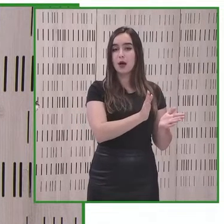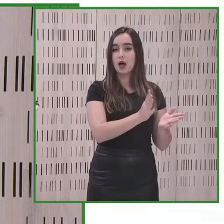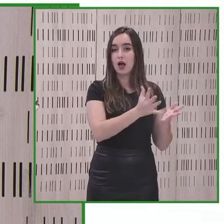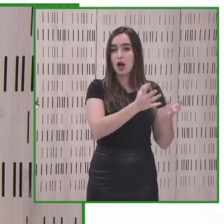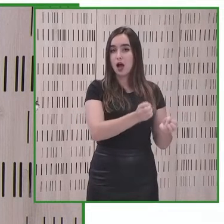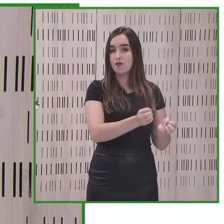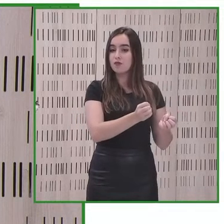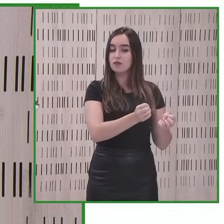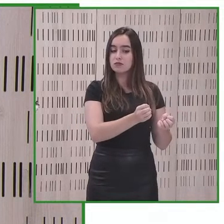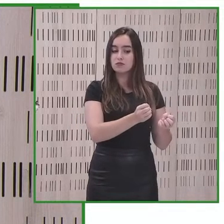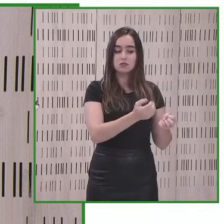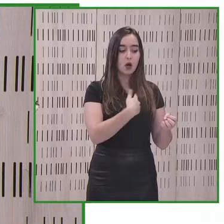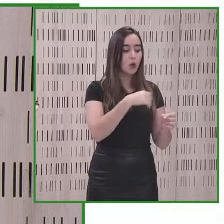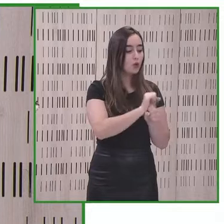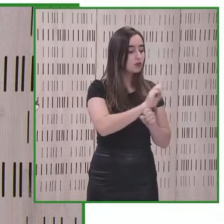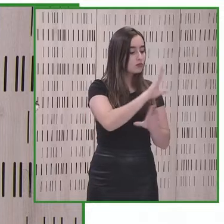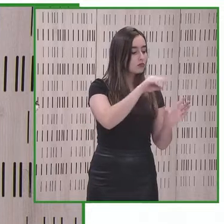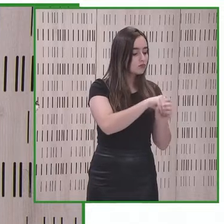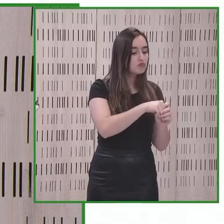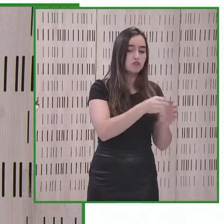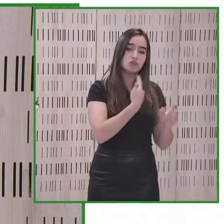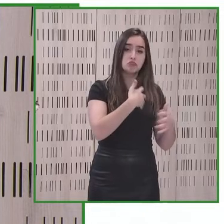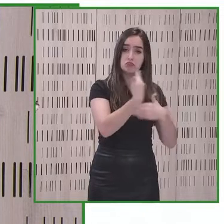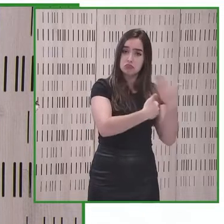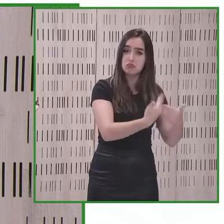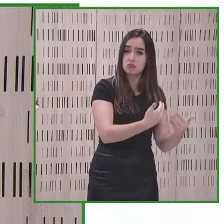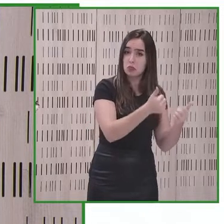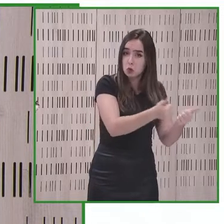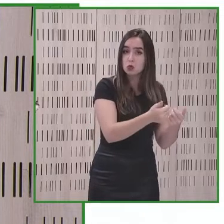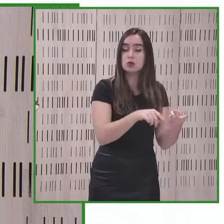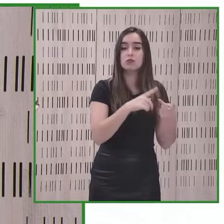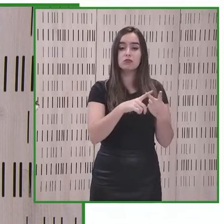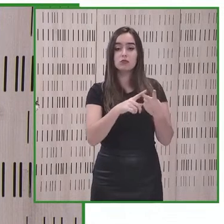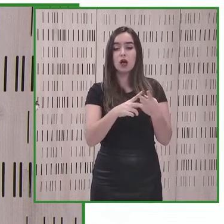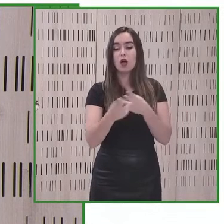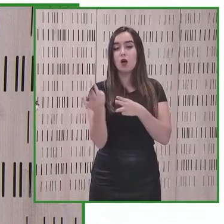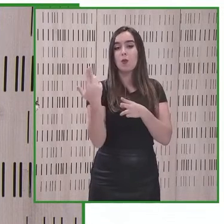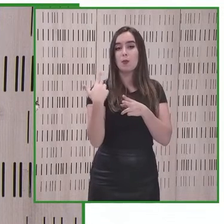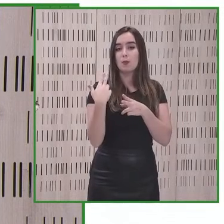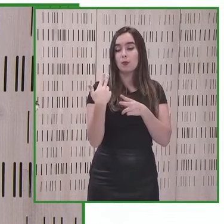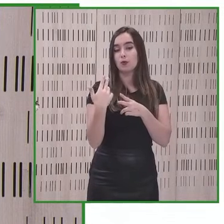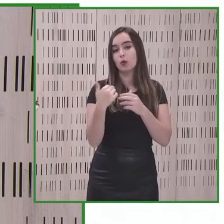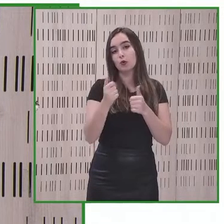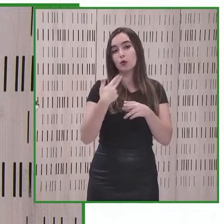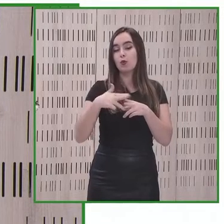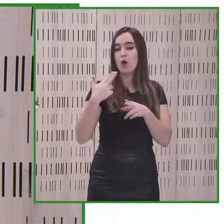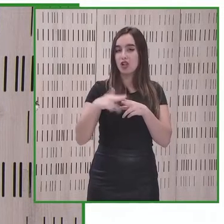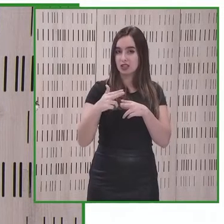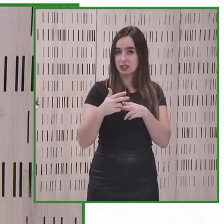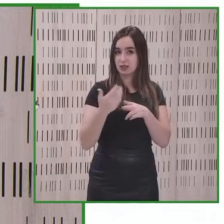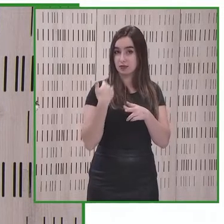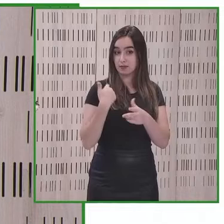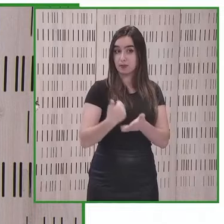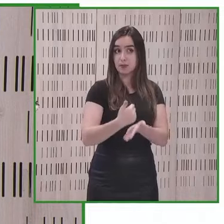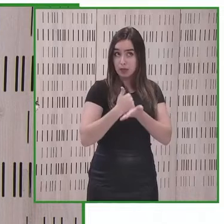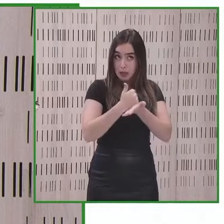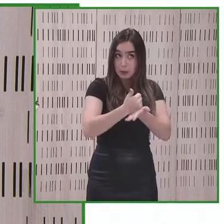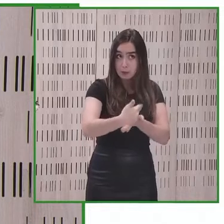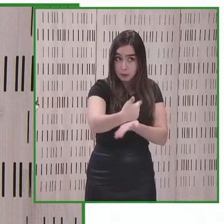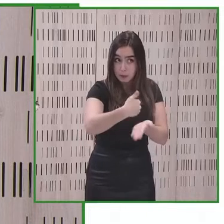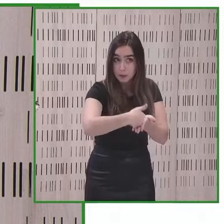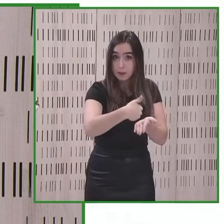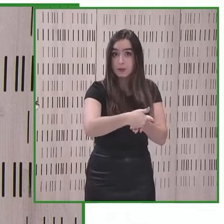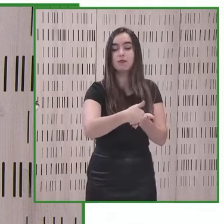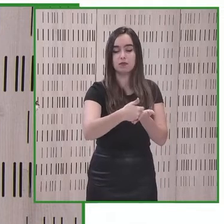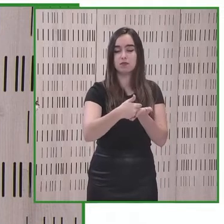bien y funciona lo hacemos también como prescriptores de políticas públicas en la medida en que se nos pida colaboración y apoyo pero queremos hacerlo